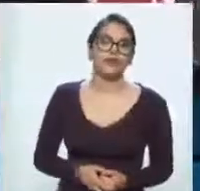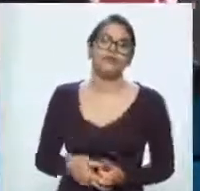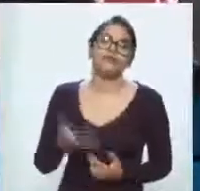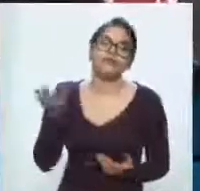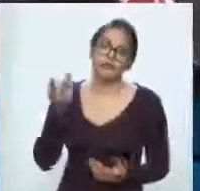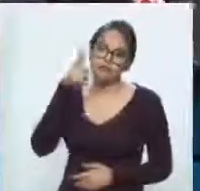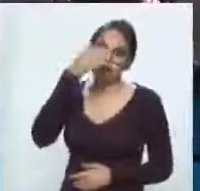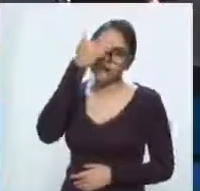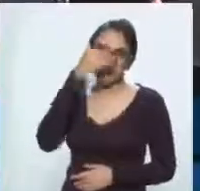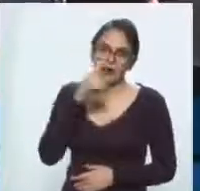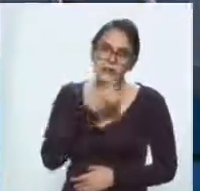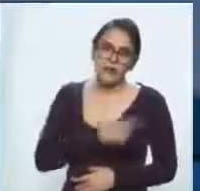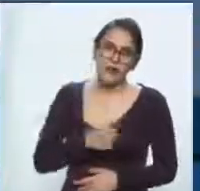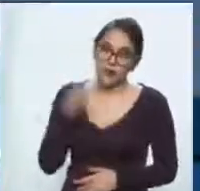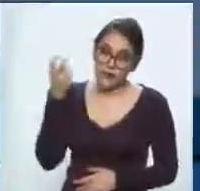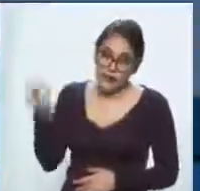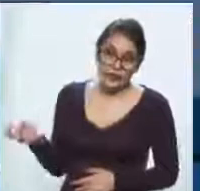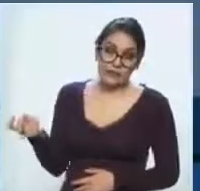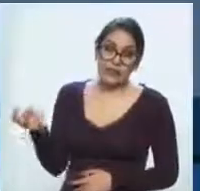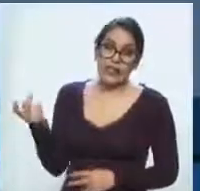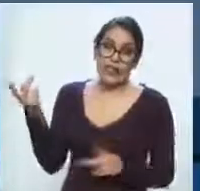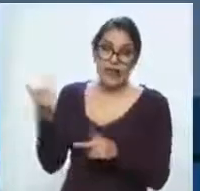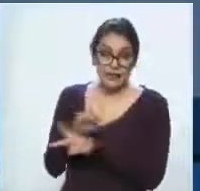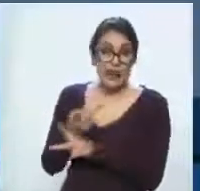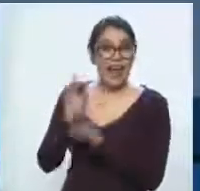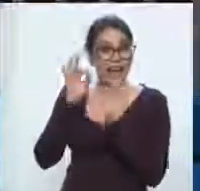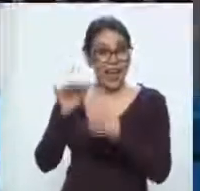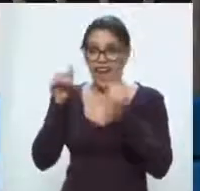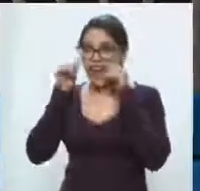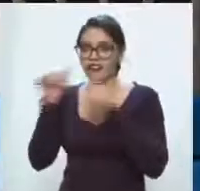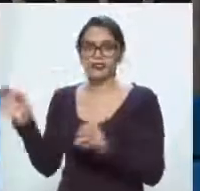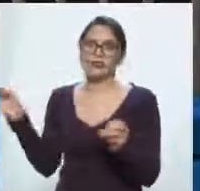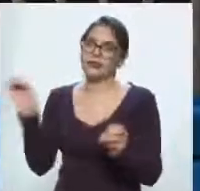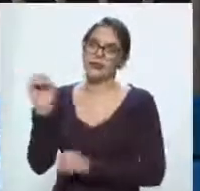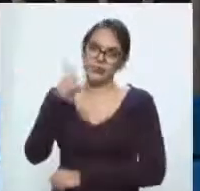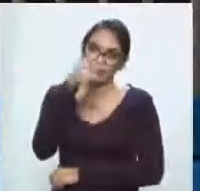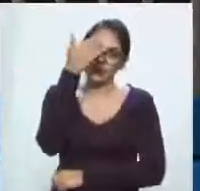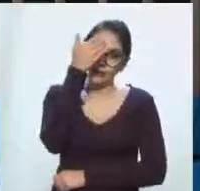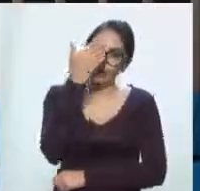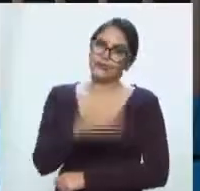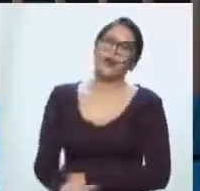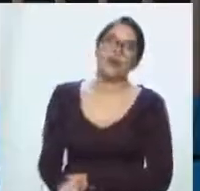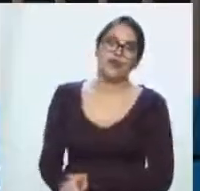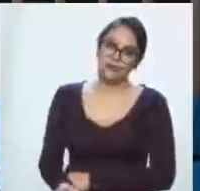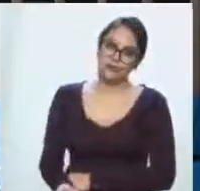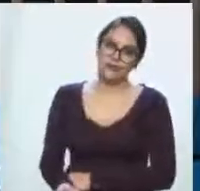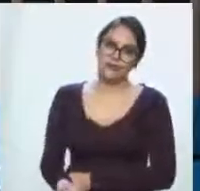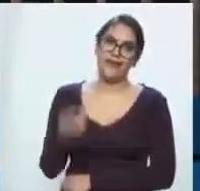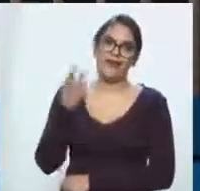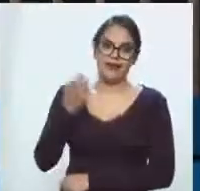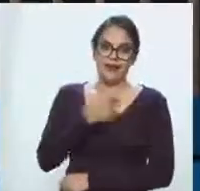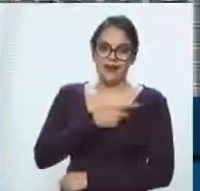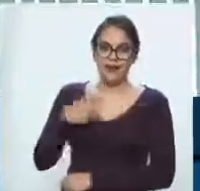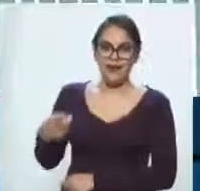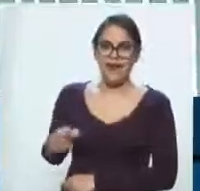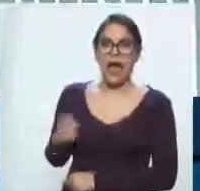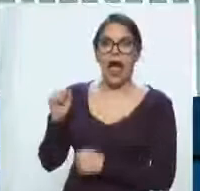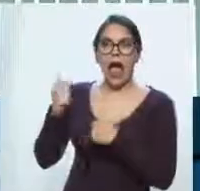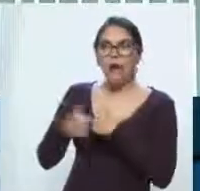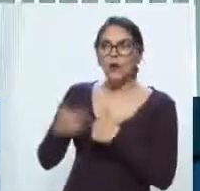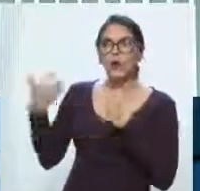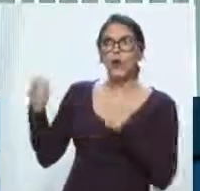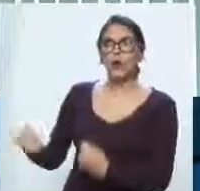realidad no ha sido atendida ni tampoco se ha tomado en cuenta como un elemento grave de